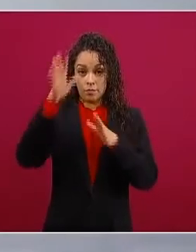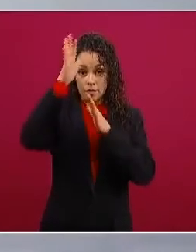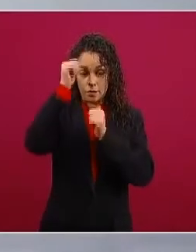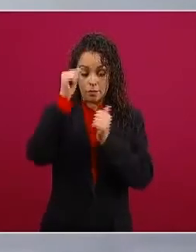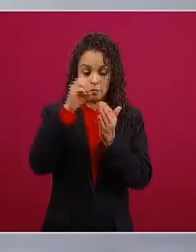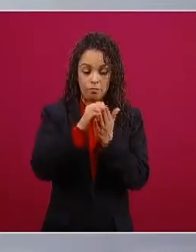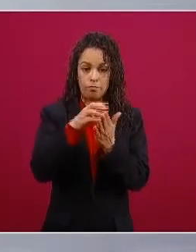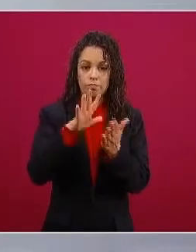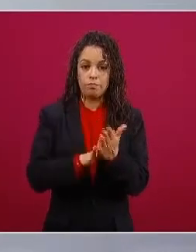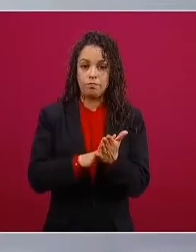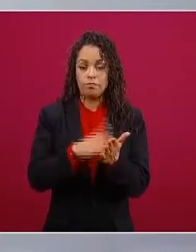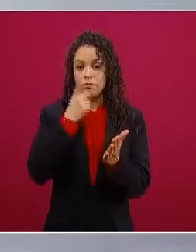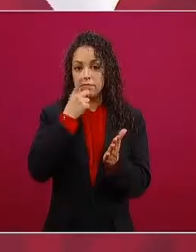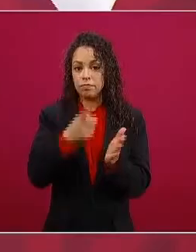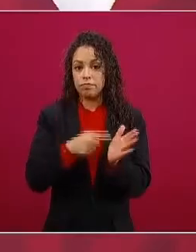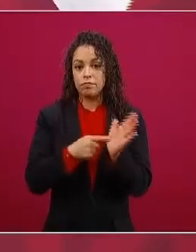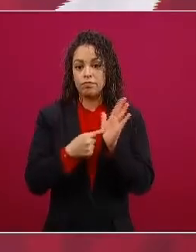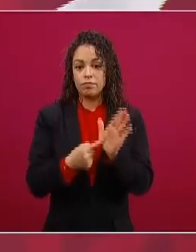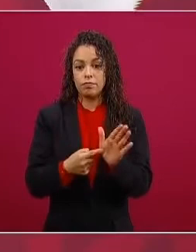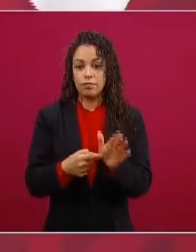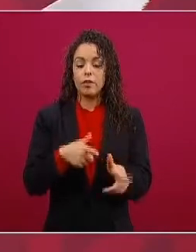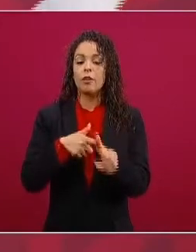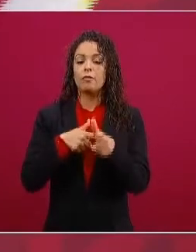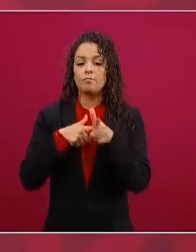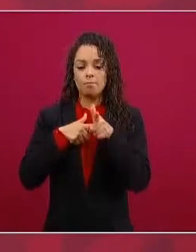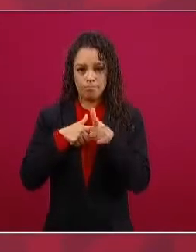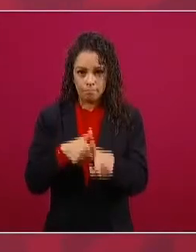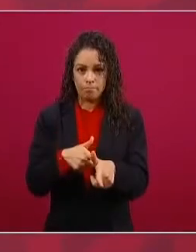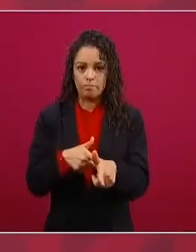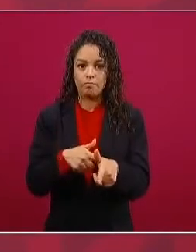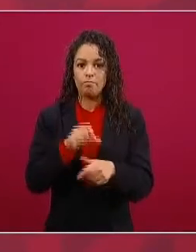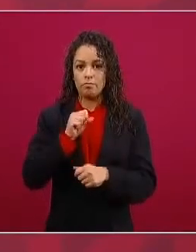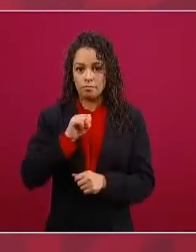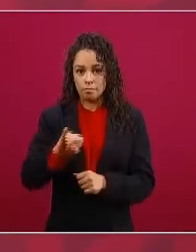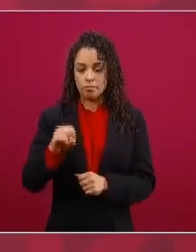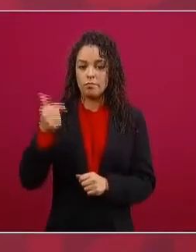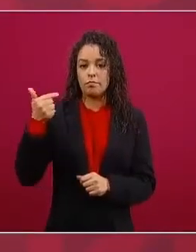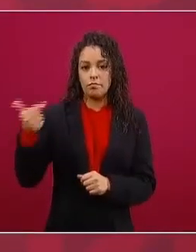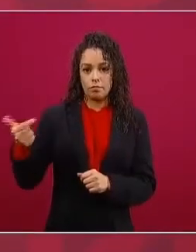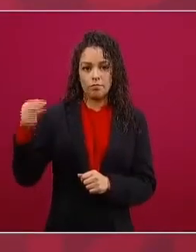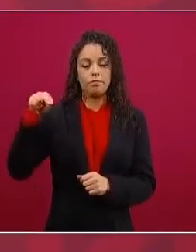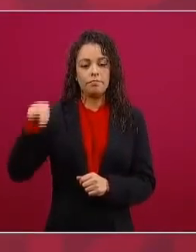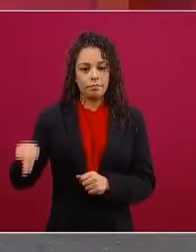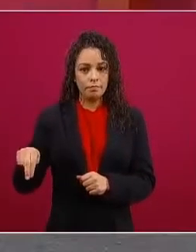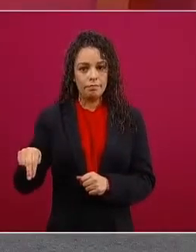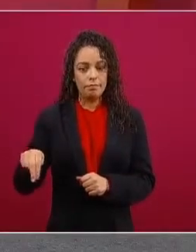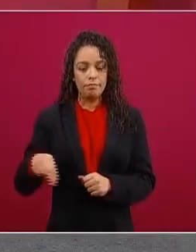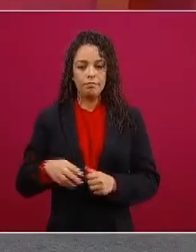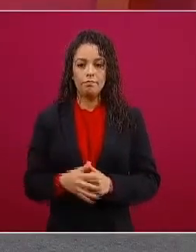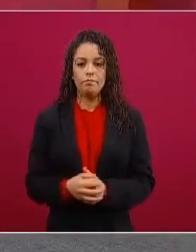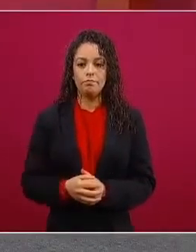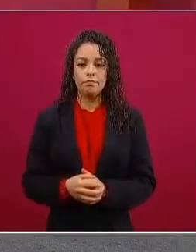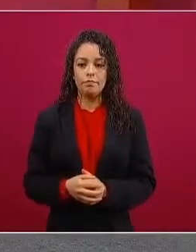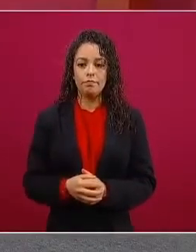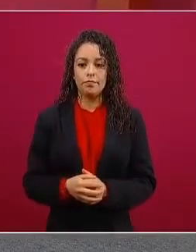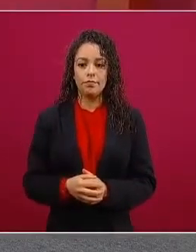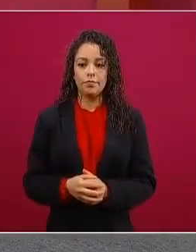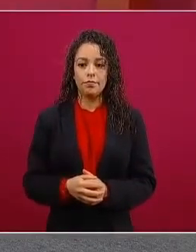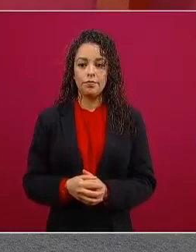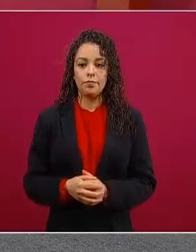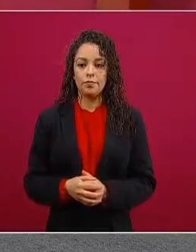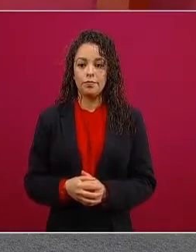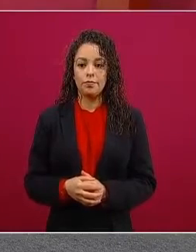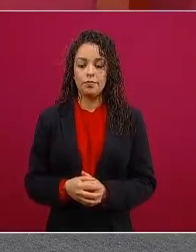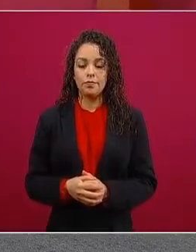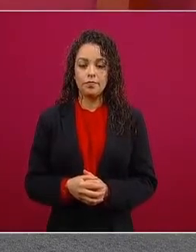que continúa el programa de Guardia Nacional no tiene